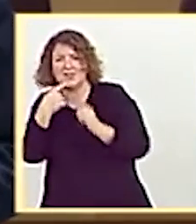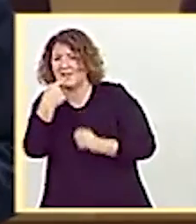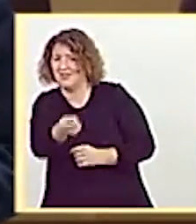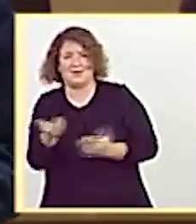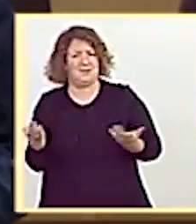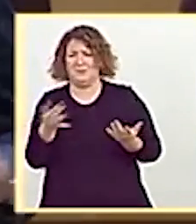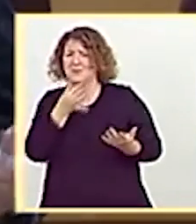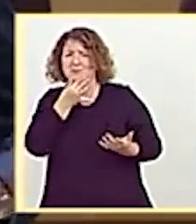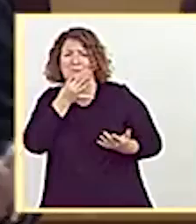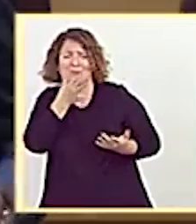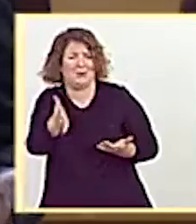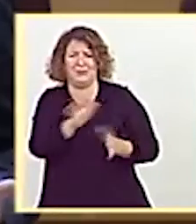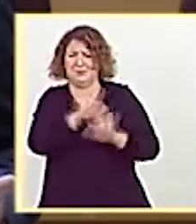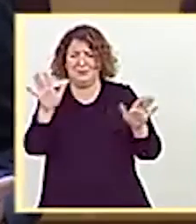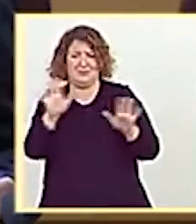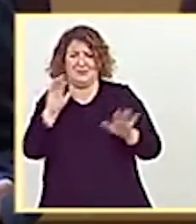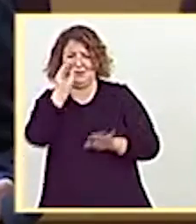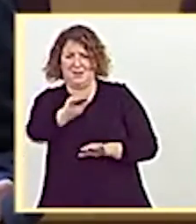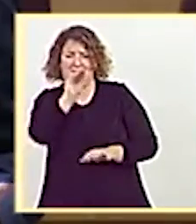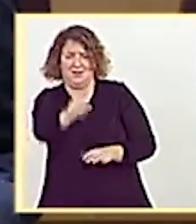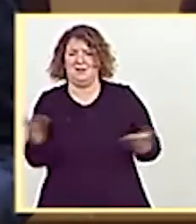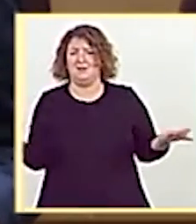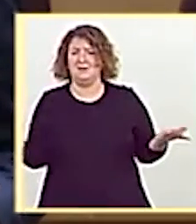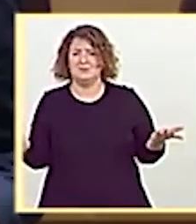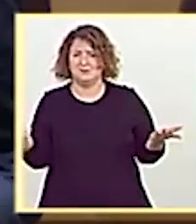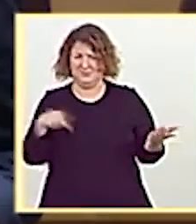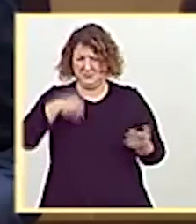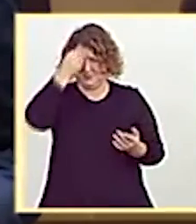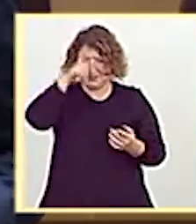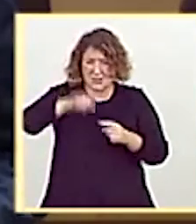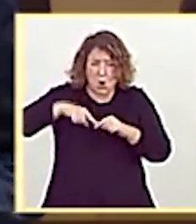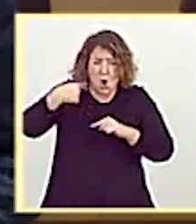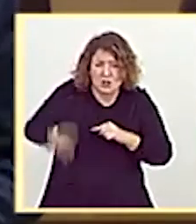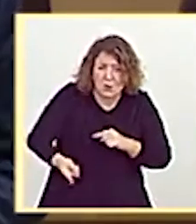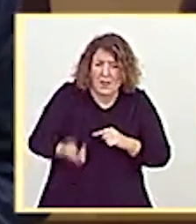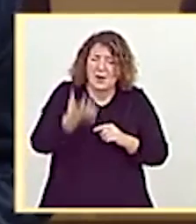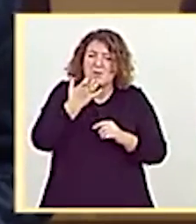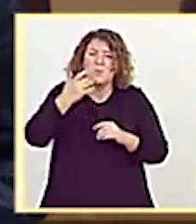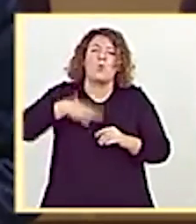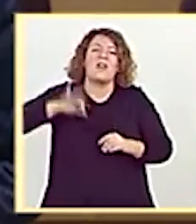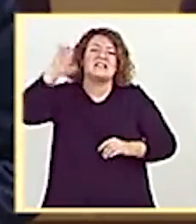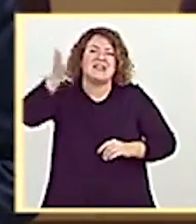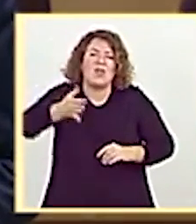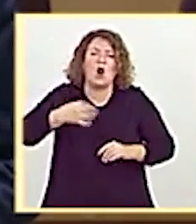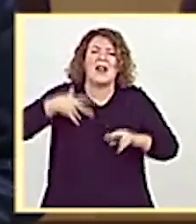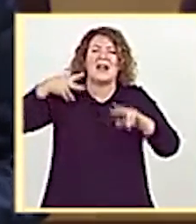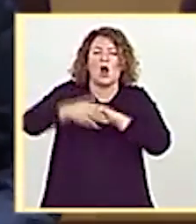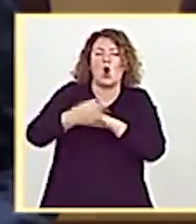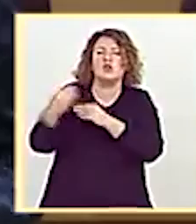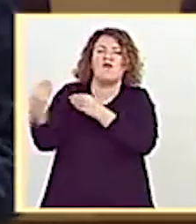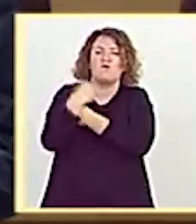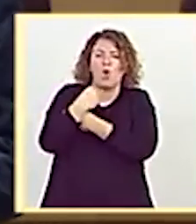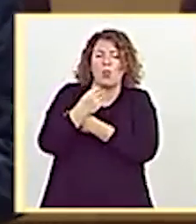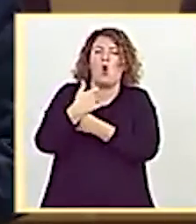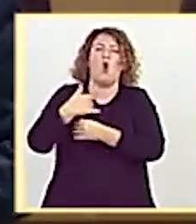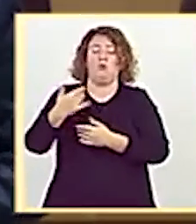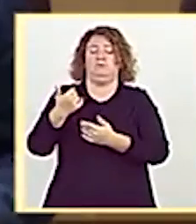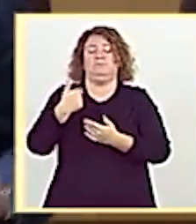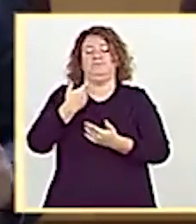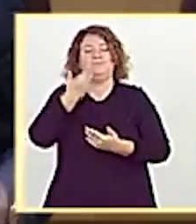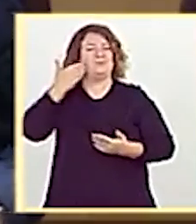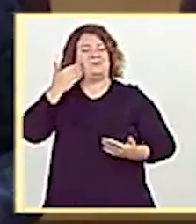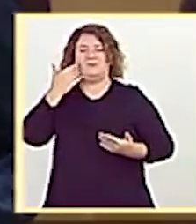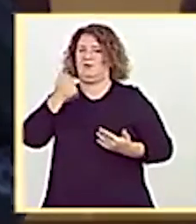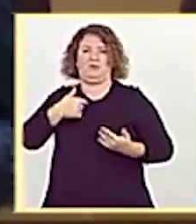desvergüenza. ¿De verdad son ustedes tan ilusos de creer que esto no nos va a tener consecuencias en forma de sanciones, recortes de fondos europeos y de prestigio para nuestro país?